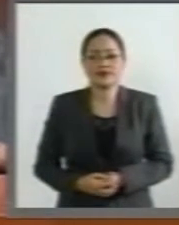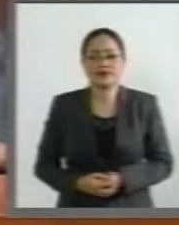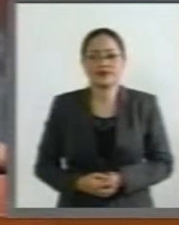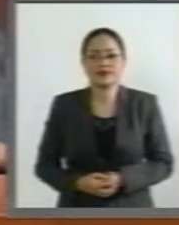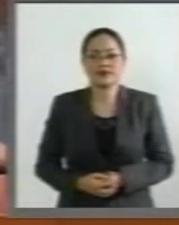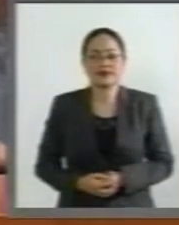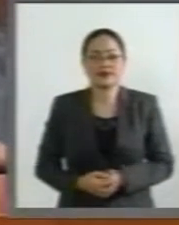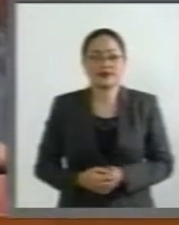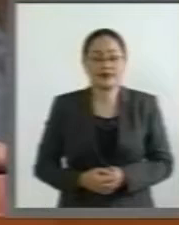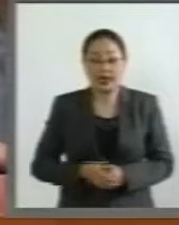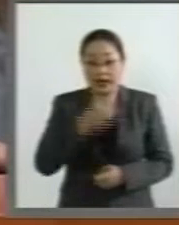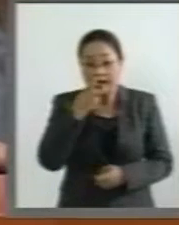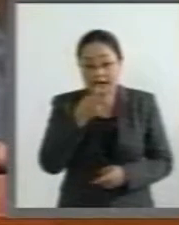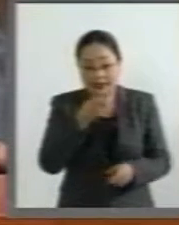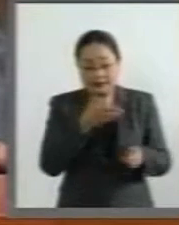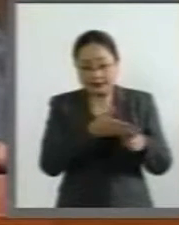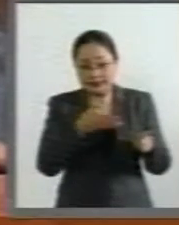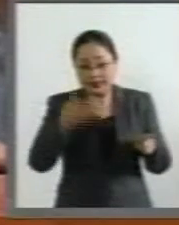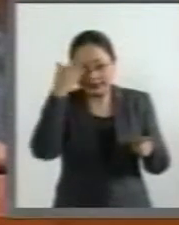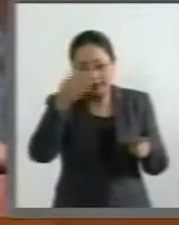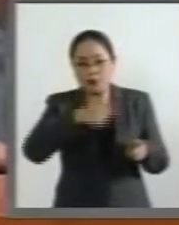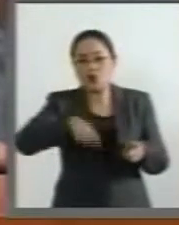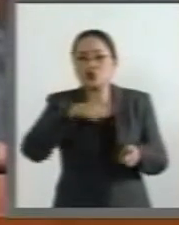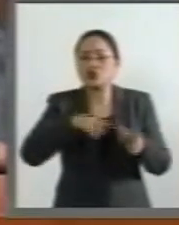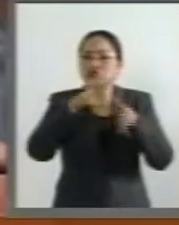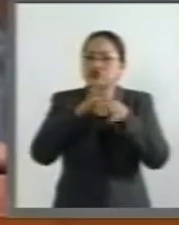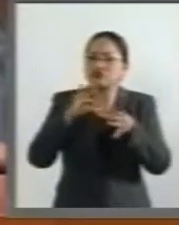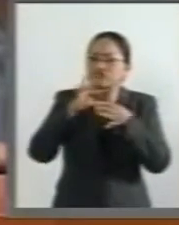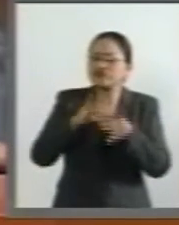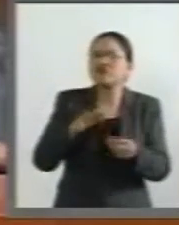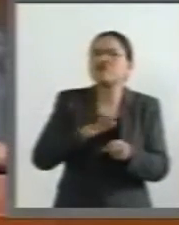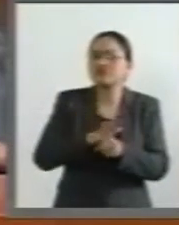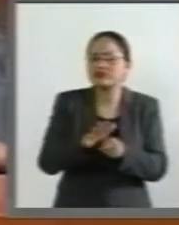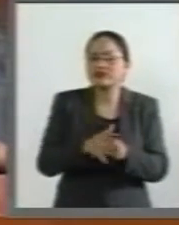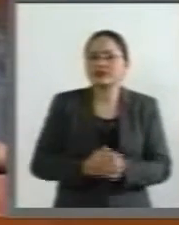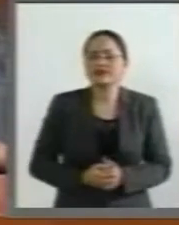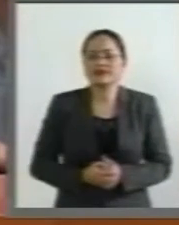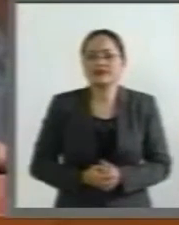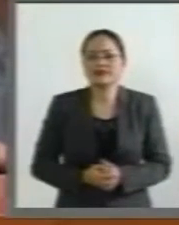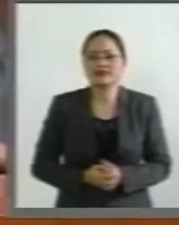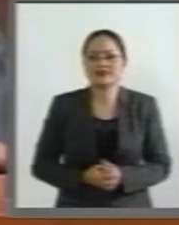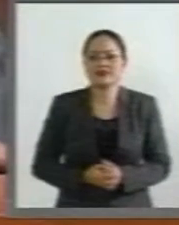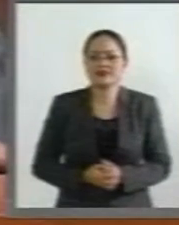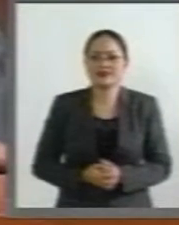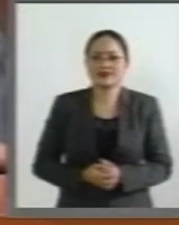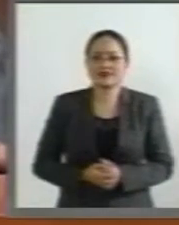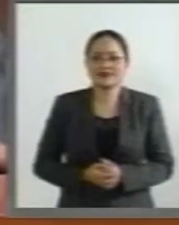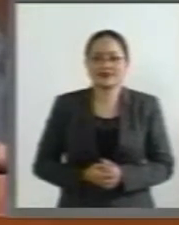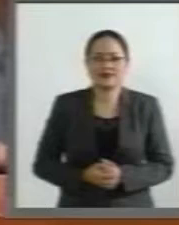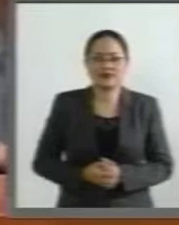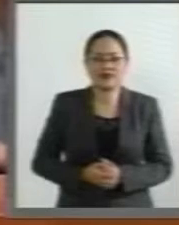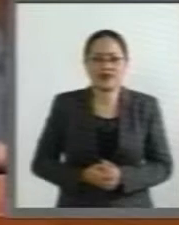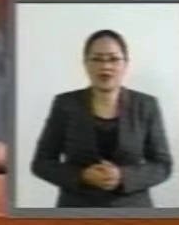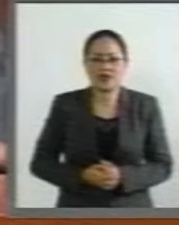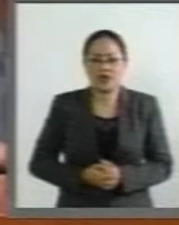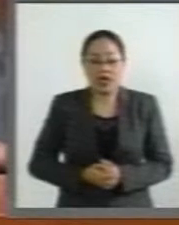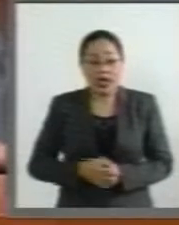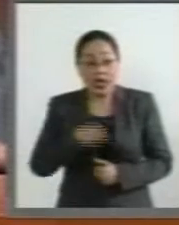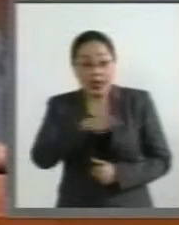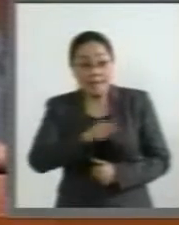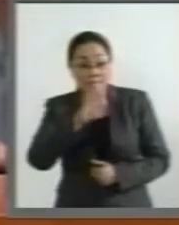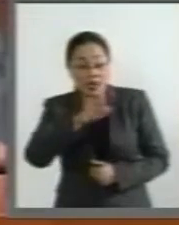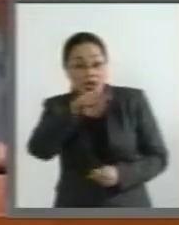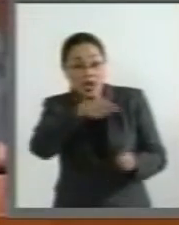En aquel entonces mencionamos que no se le podía dar el trato de jefe de